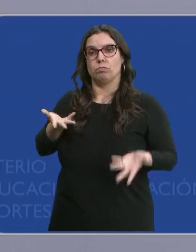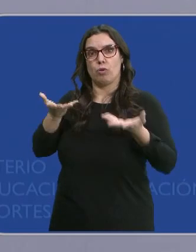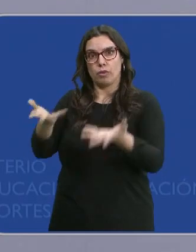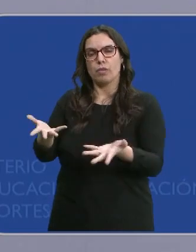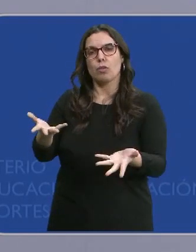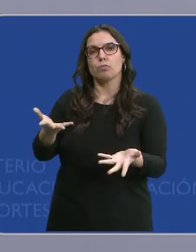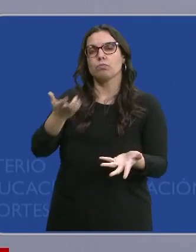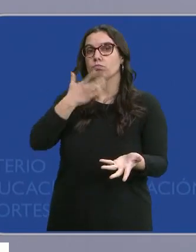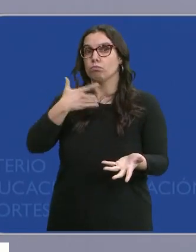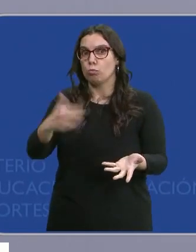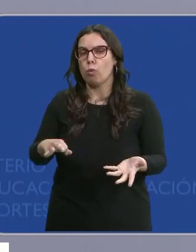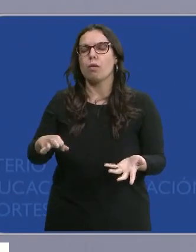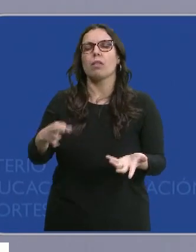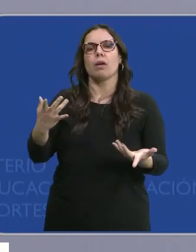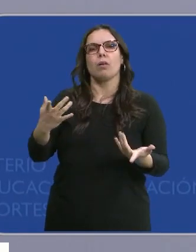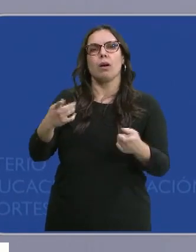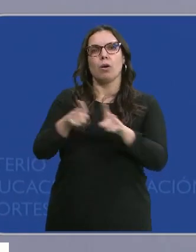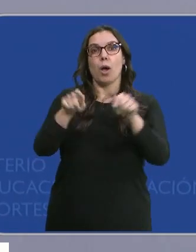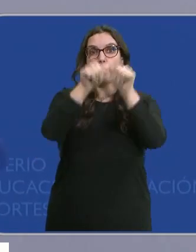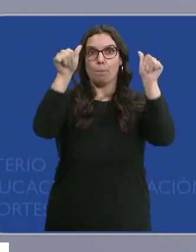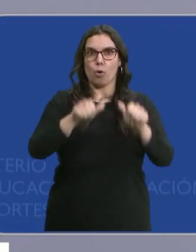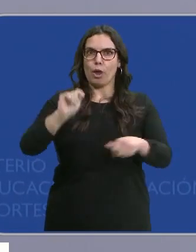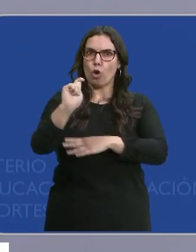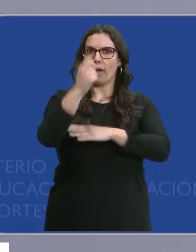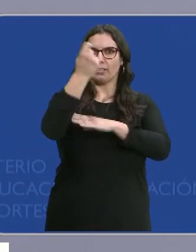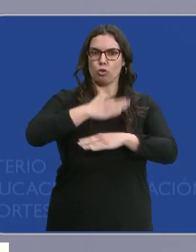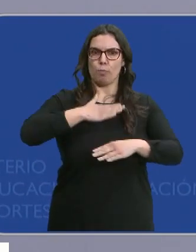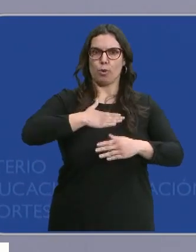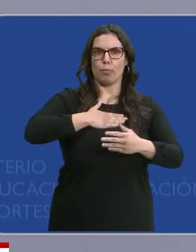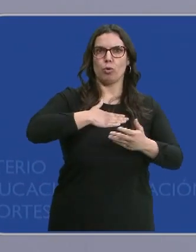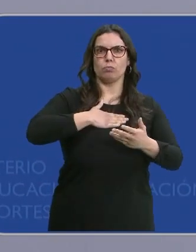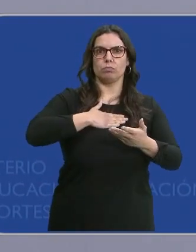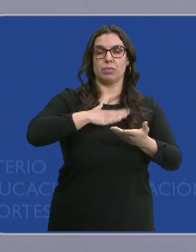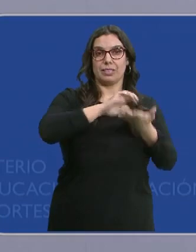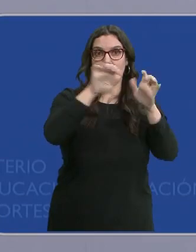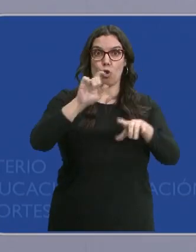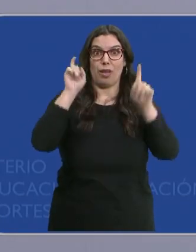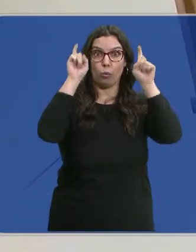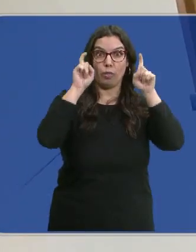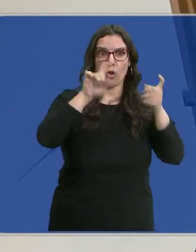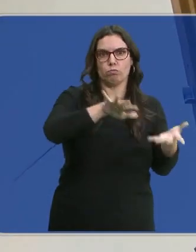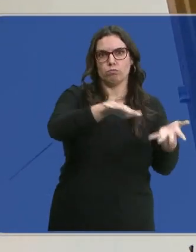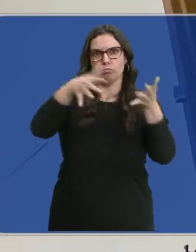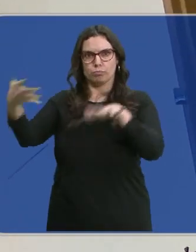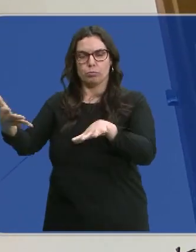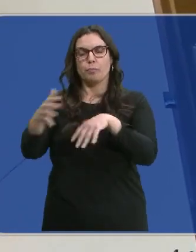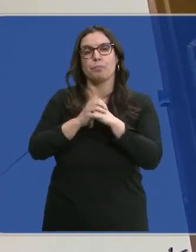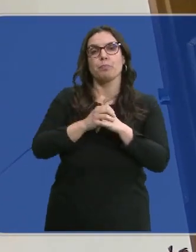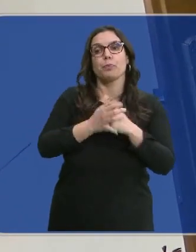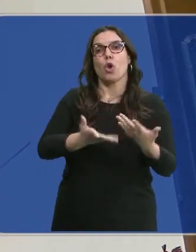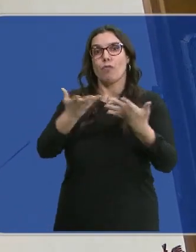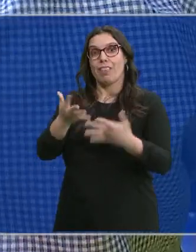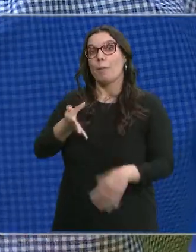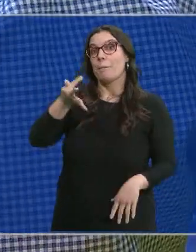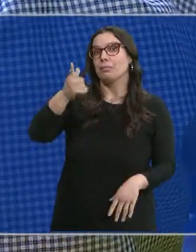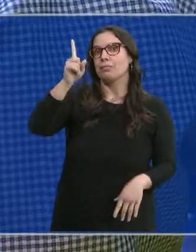la posibilidad de exportar el modelo de éxito educativo en Castilla y León. Pero además de este ofrecimiento,